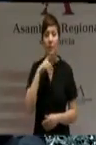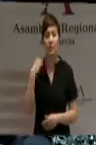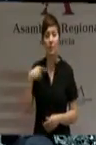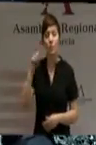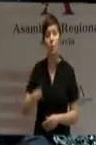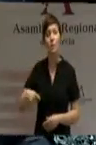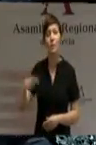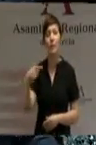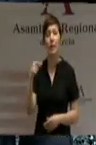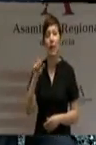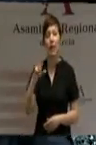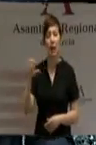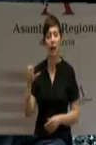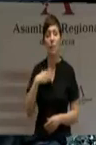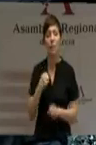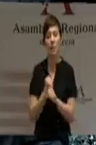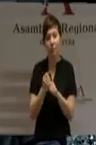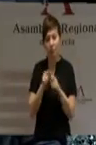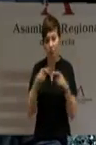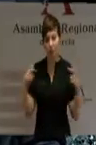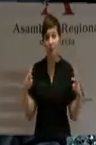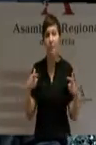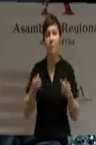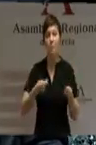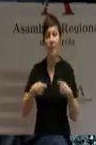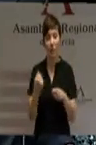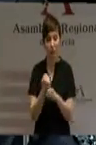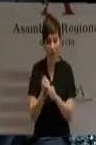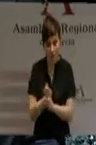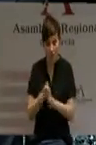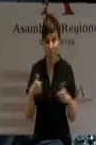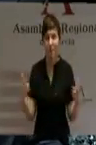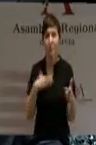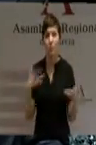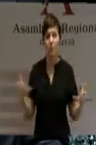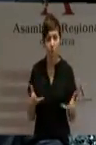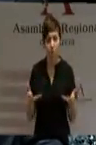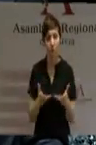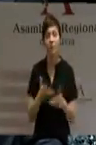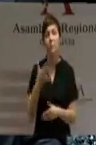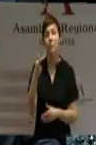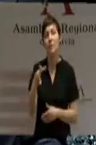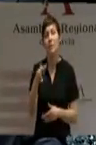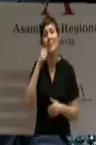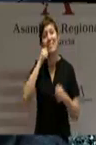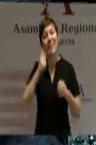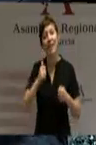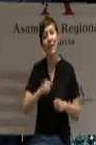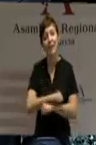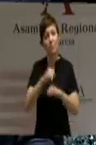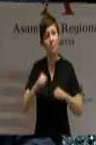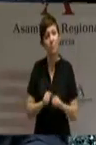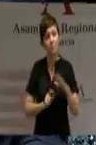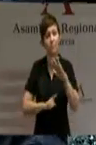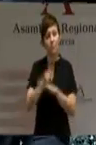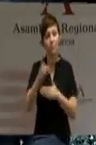crearemos empleo, daremos más dinamismo al mercado de trabajo, consolidaremos una sanidad avanzada, eficaz y